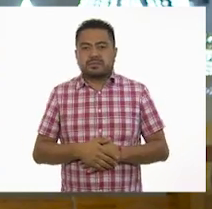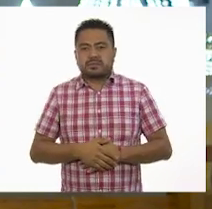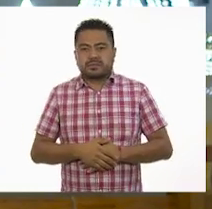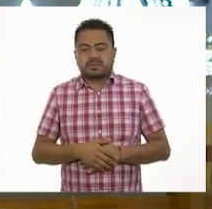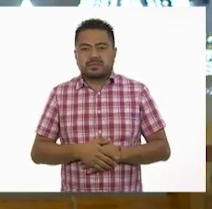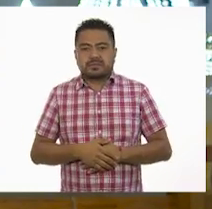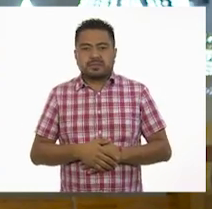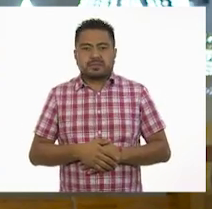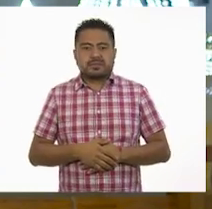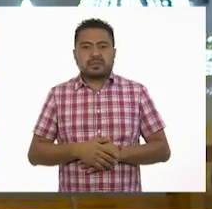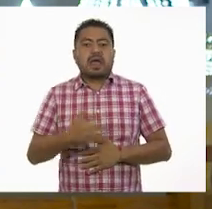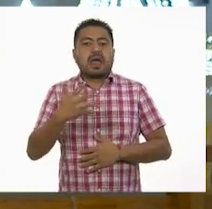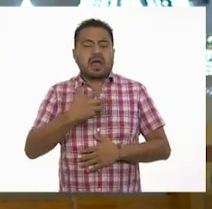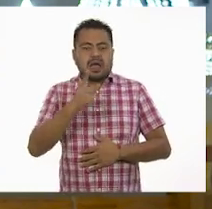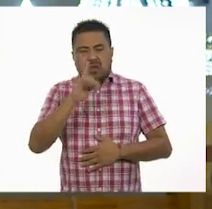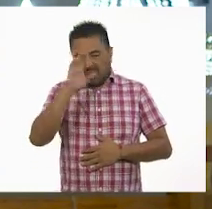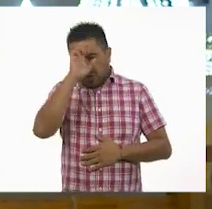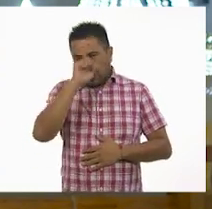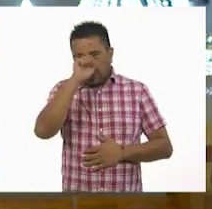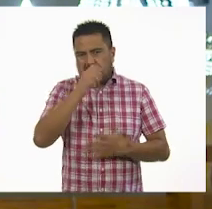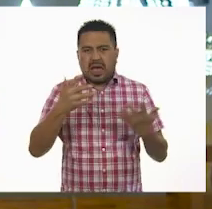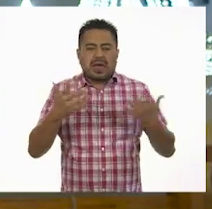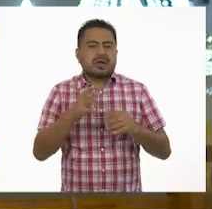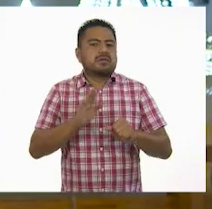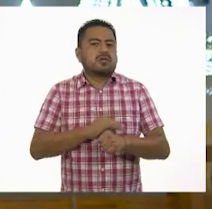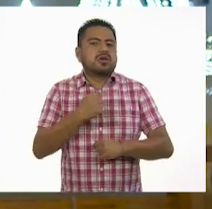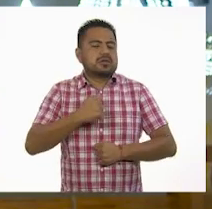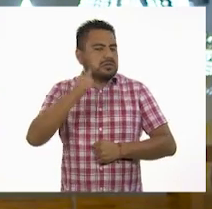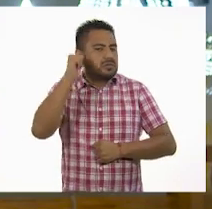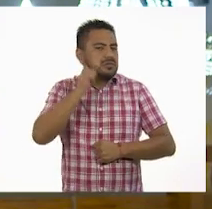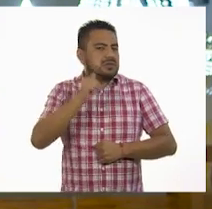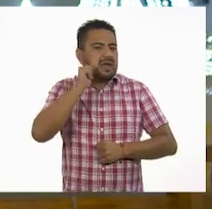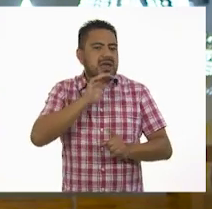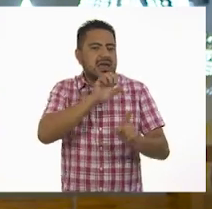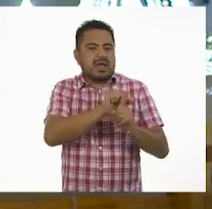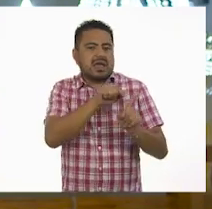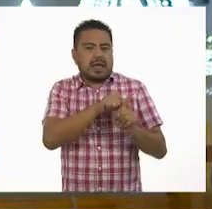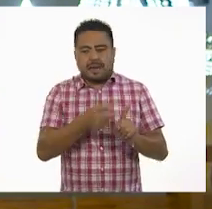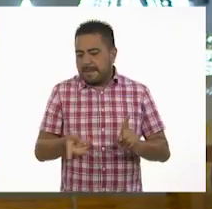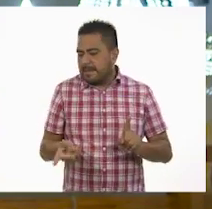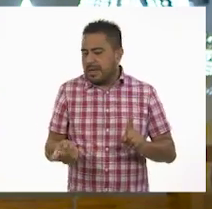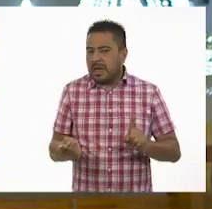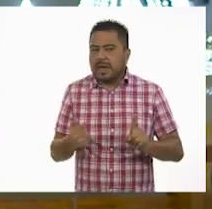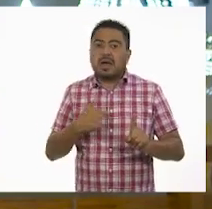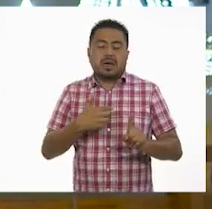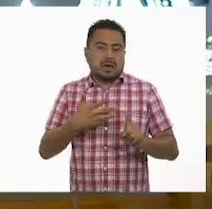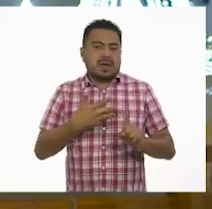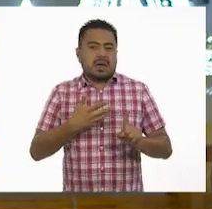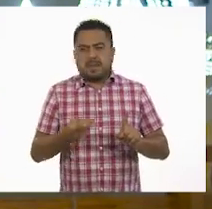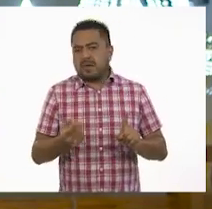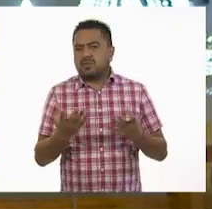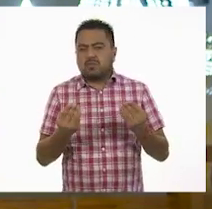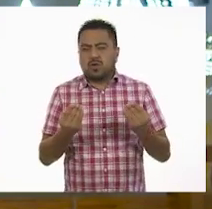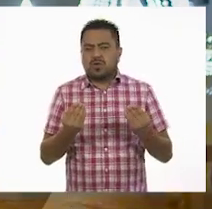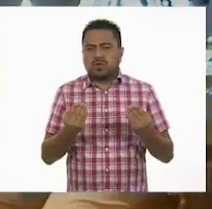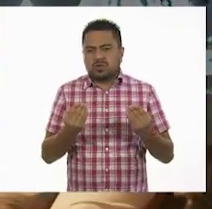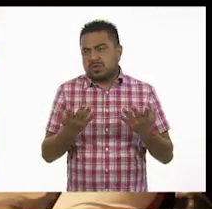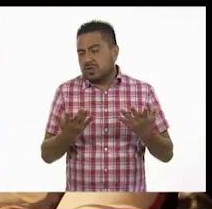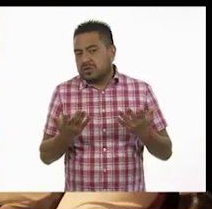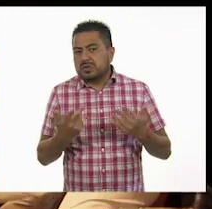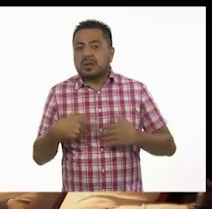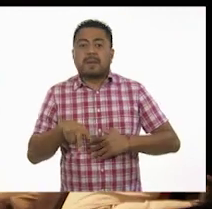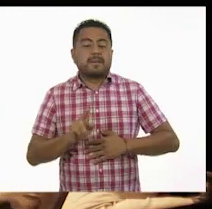hay una broma que hacemos porque yo siempre a Laika la trato como mi perro. Yo tengo un perro, bueno tengo varios perros, tengo muchos perros,